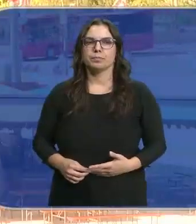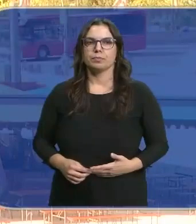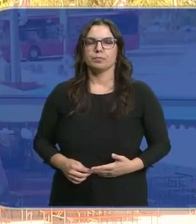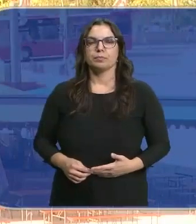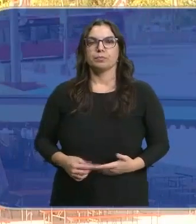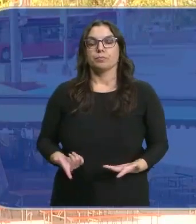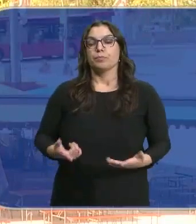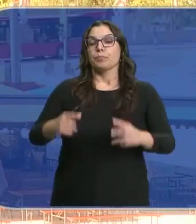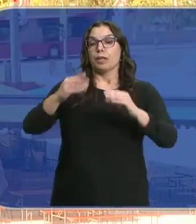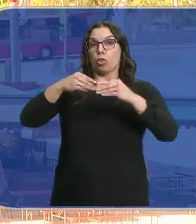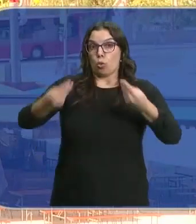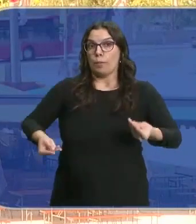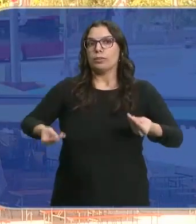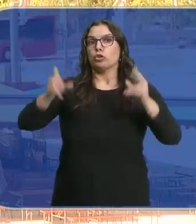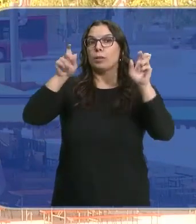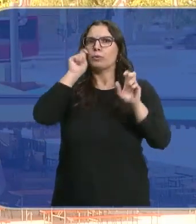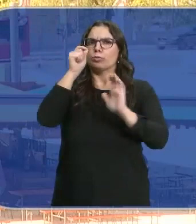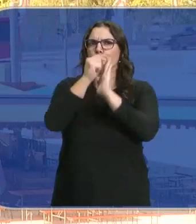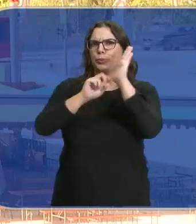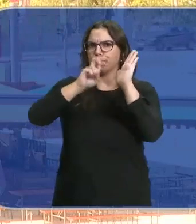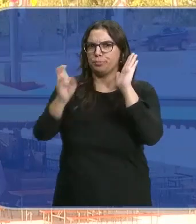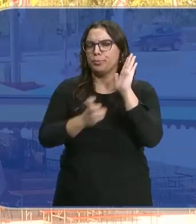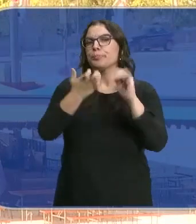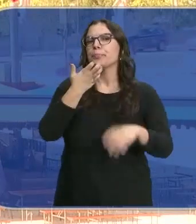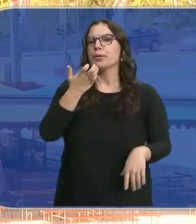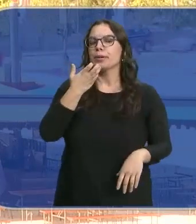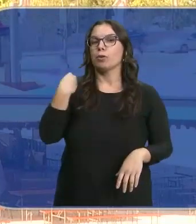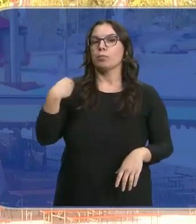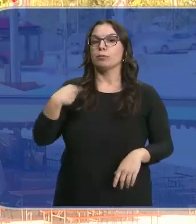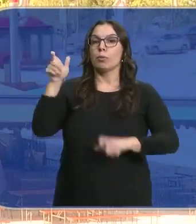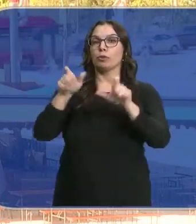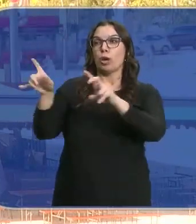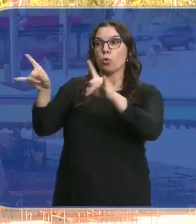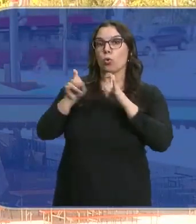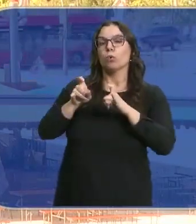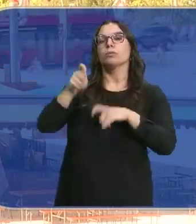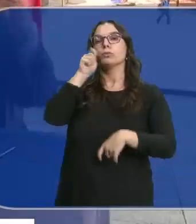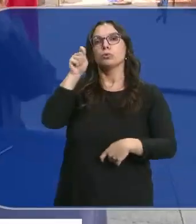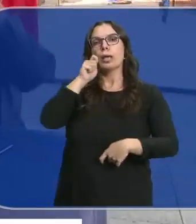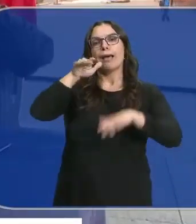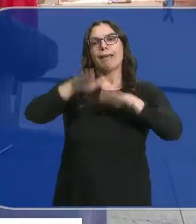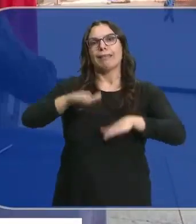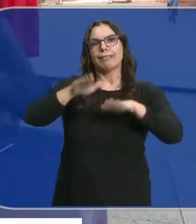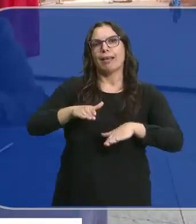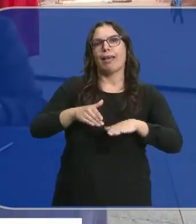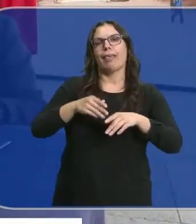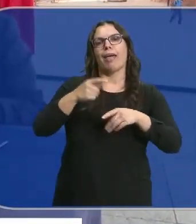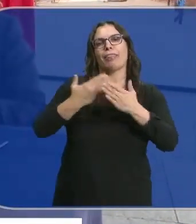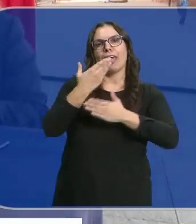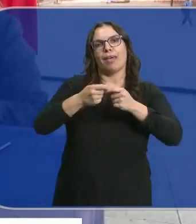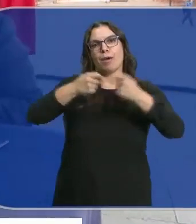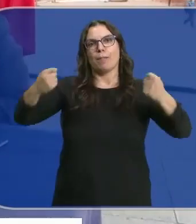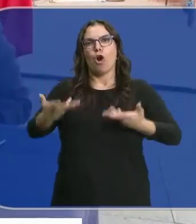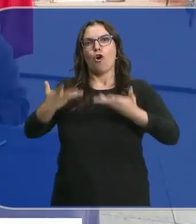Pues tiene varios aspectos. materia turística se trata de incrementar la estancia media de los turistas ofreciéndoles la posibilidad de visitar ambas